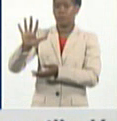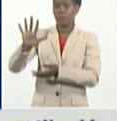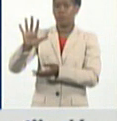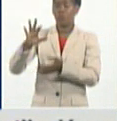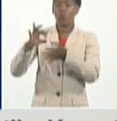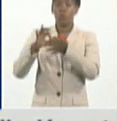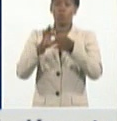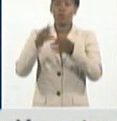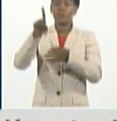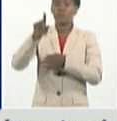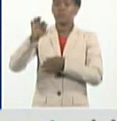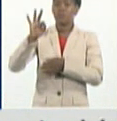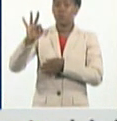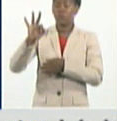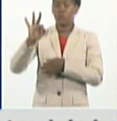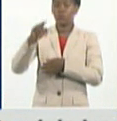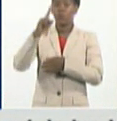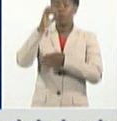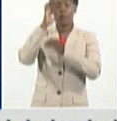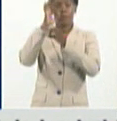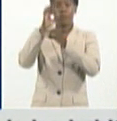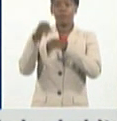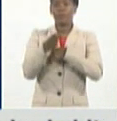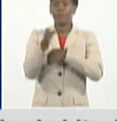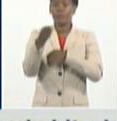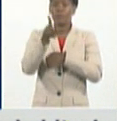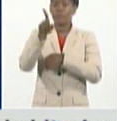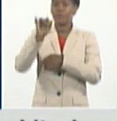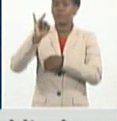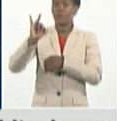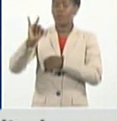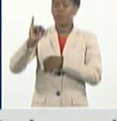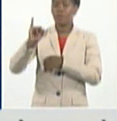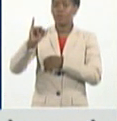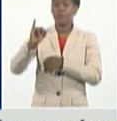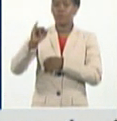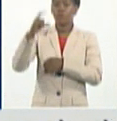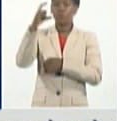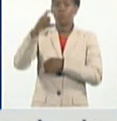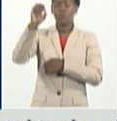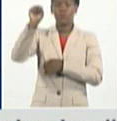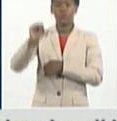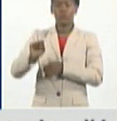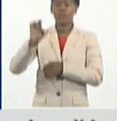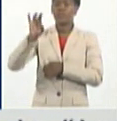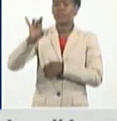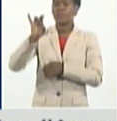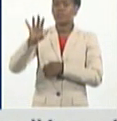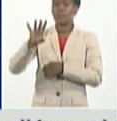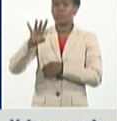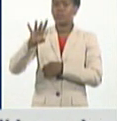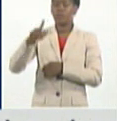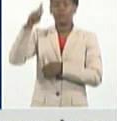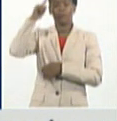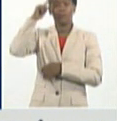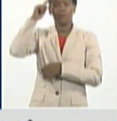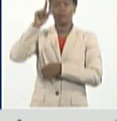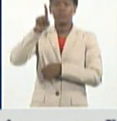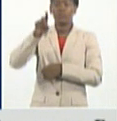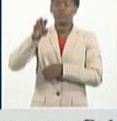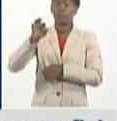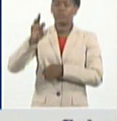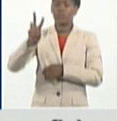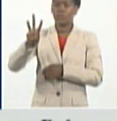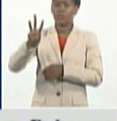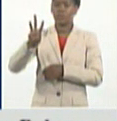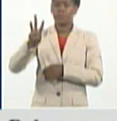18, Viñales 16, Consolación del Sur 15, Sandino 13, San Juan y Martín 12,